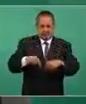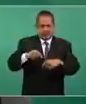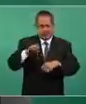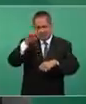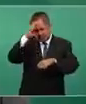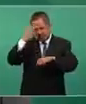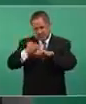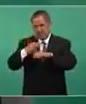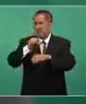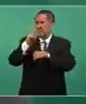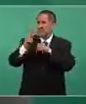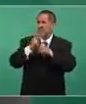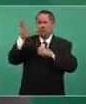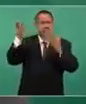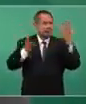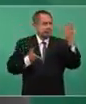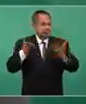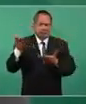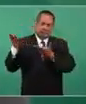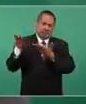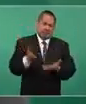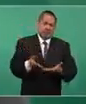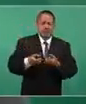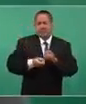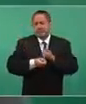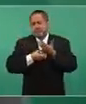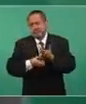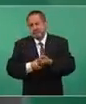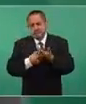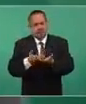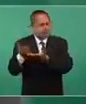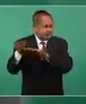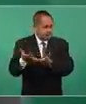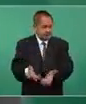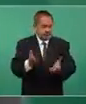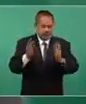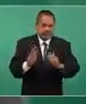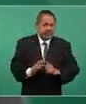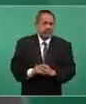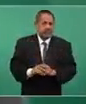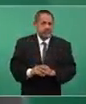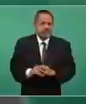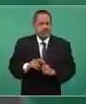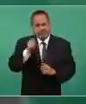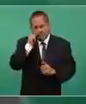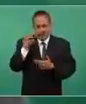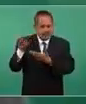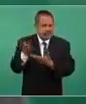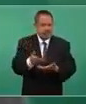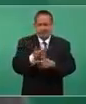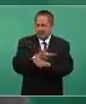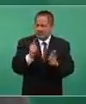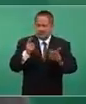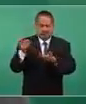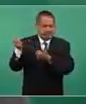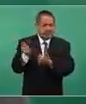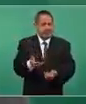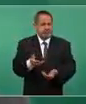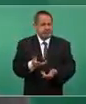manifestarse con absoluta libertad.